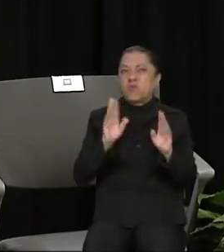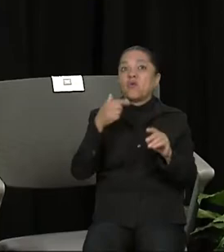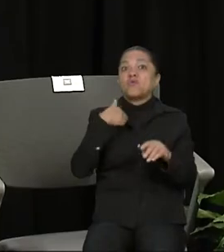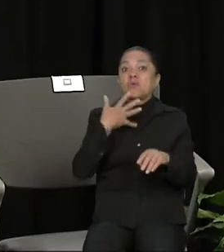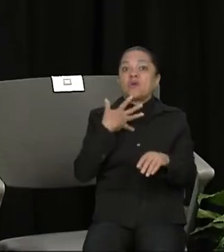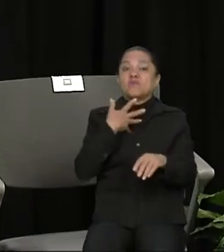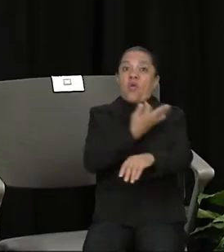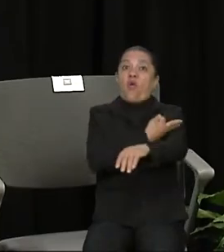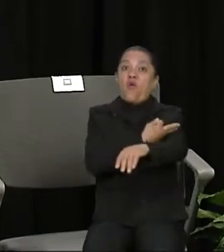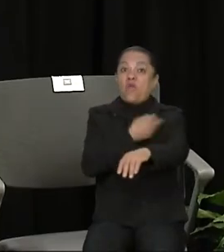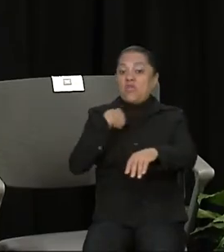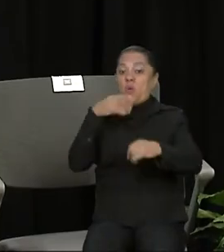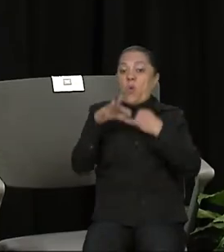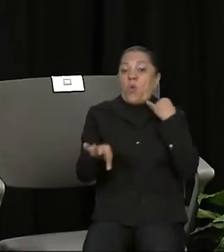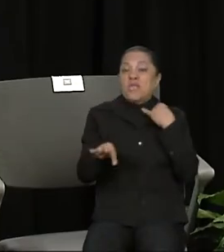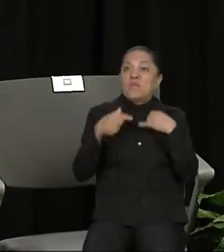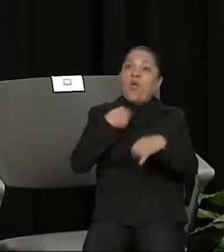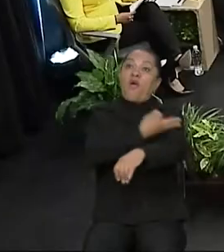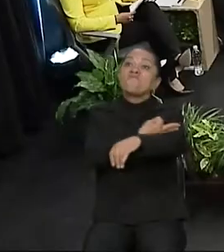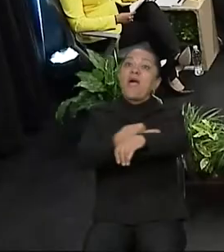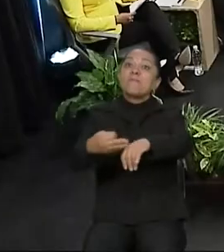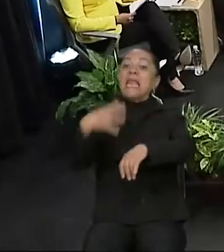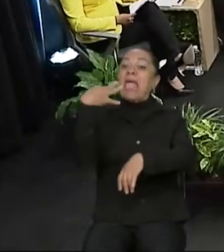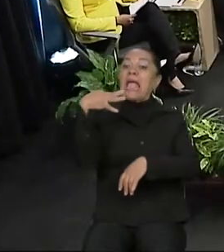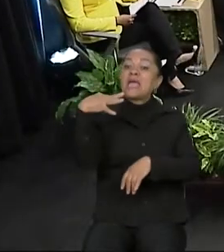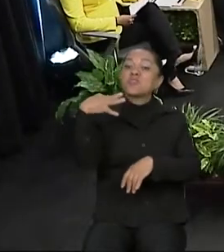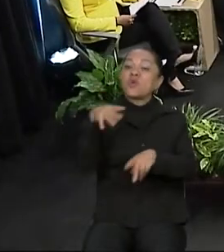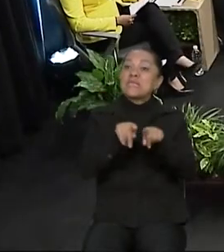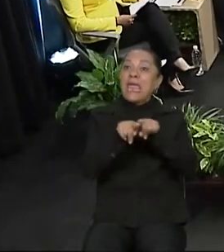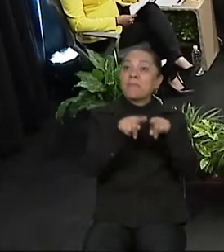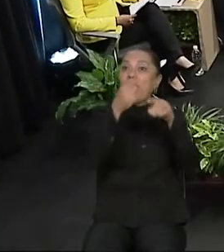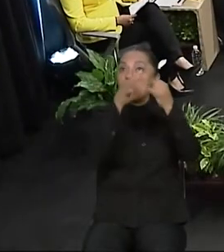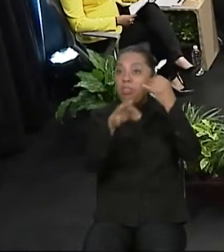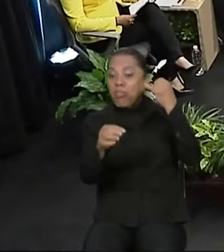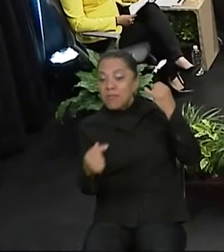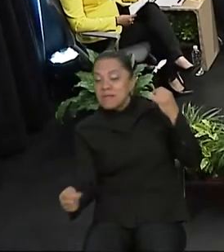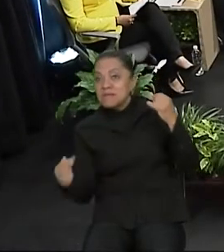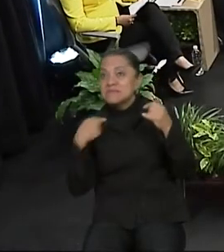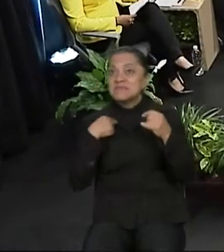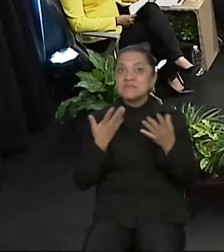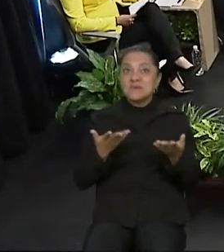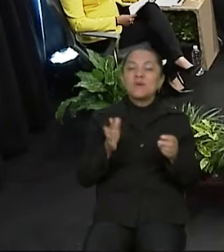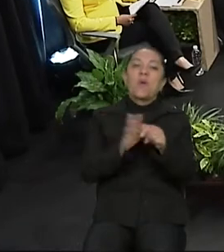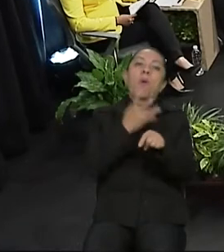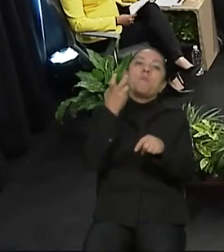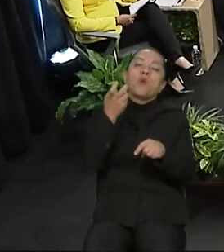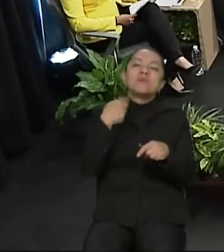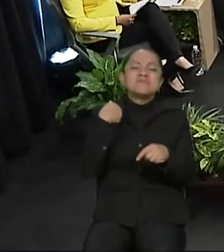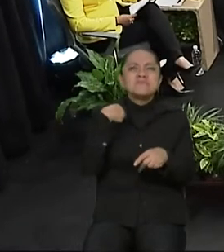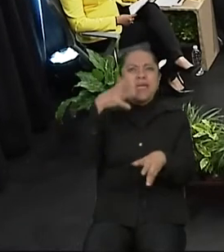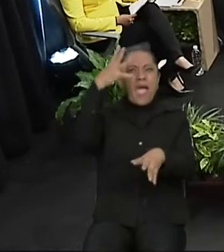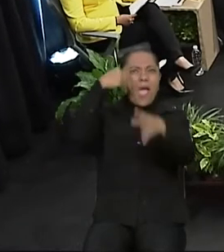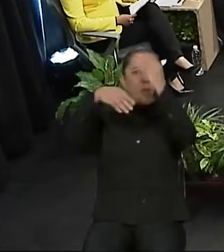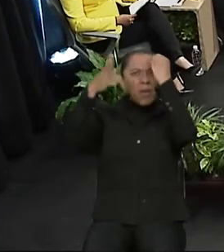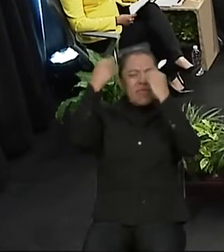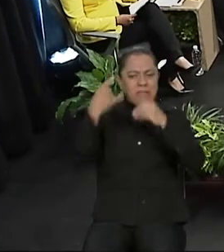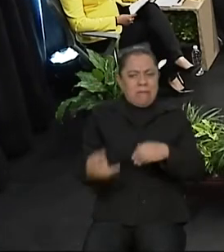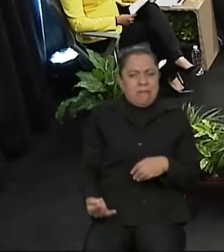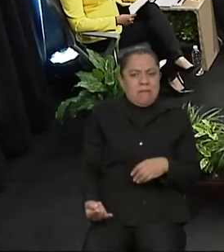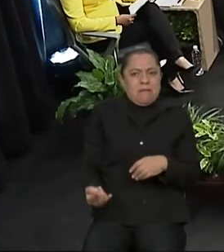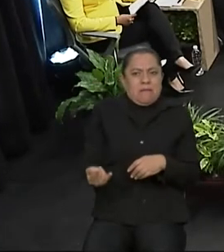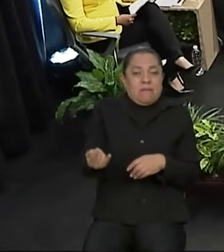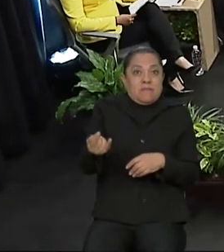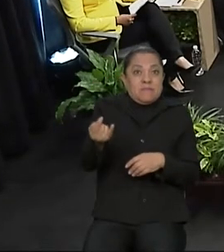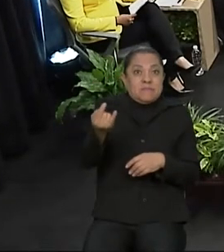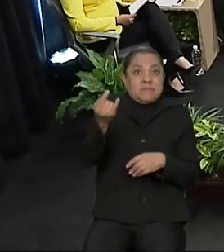A mi papá le gustaba mucho a mi mamá, no a los niños. Y de alguna medida con esto aprendimos a crecer, a crecer en el tema